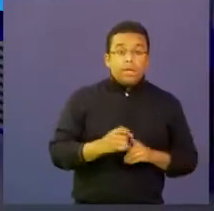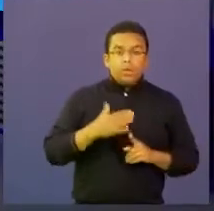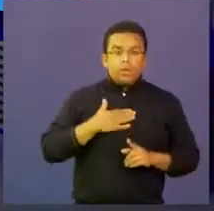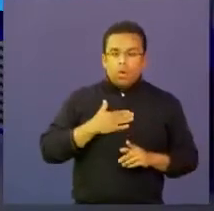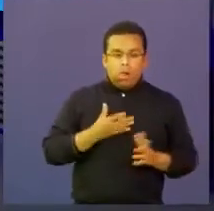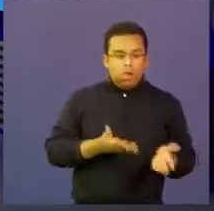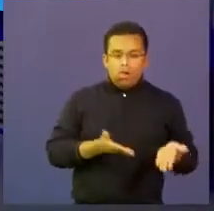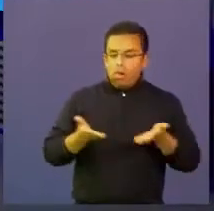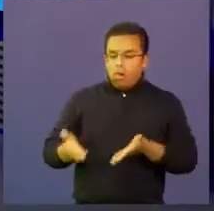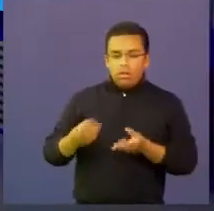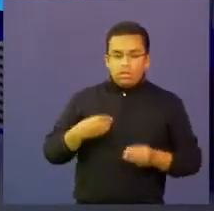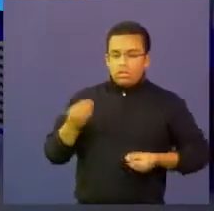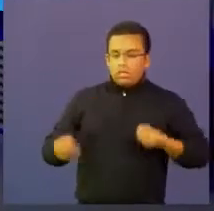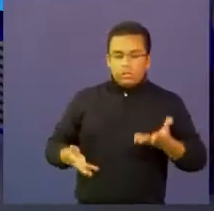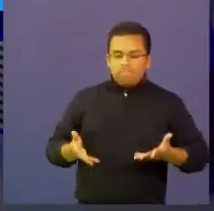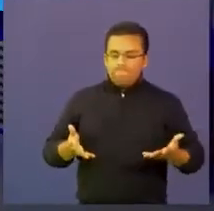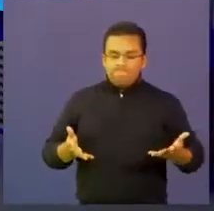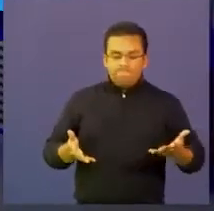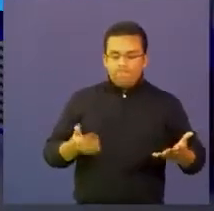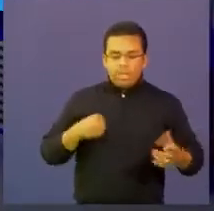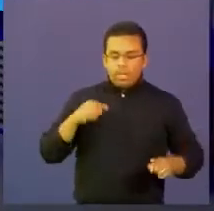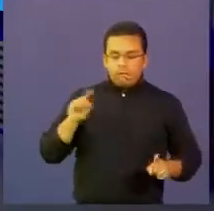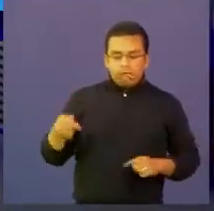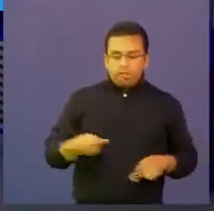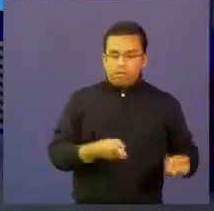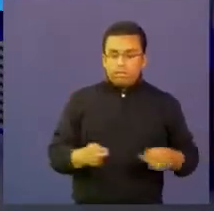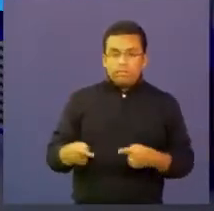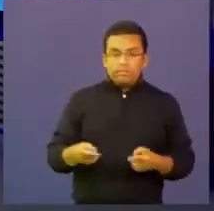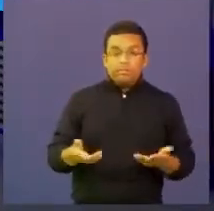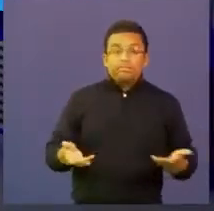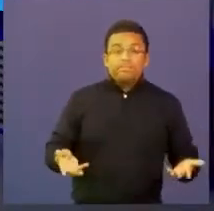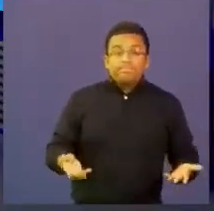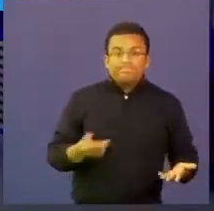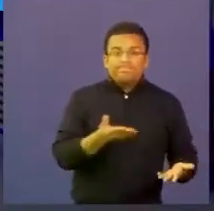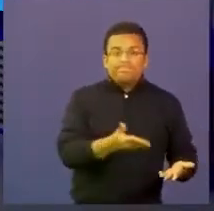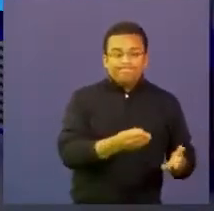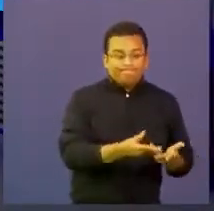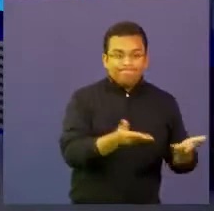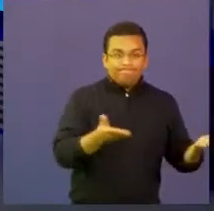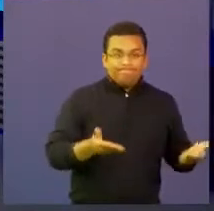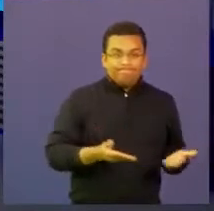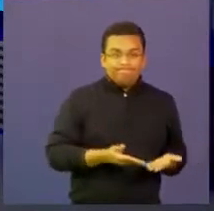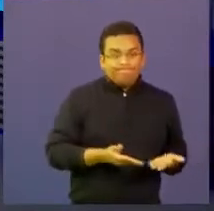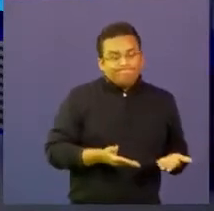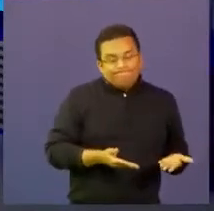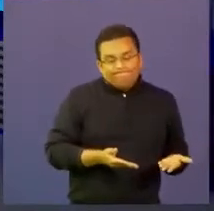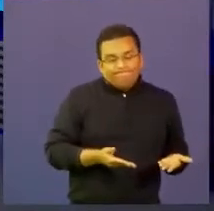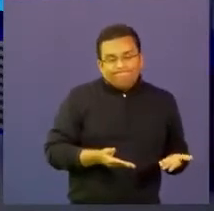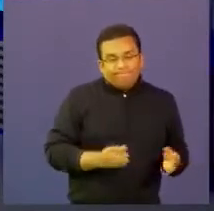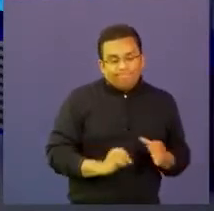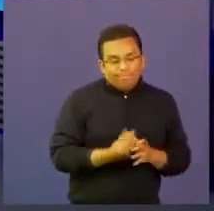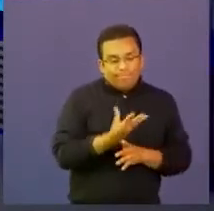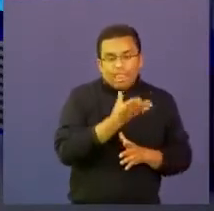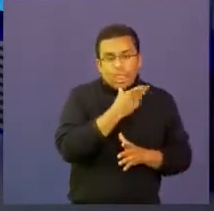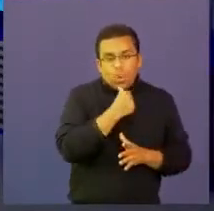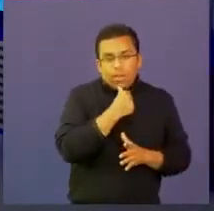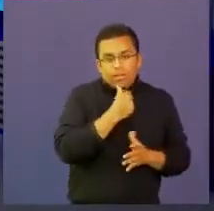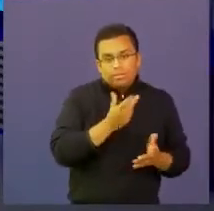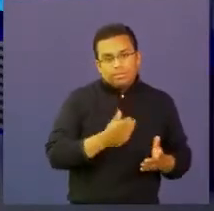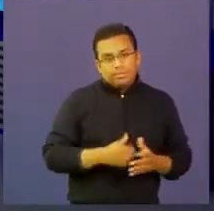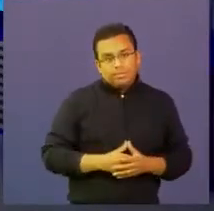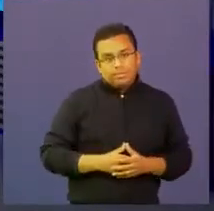explora y no se inventa su propia actividad pedagógica pues esto no florece bueno entonces